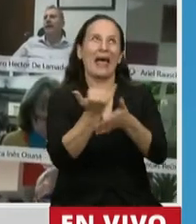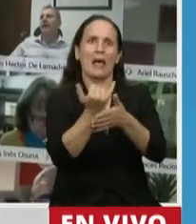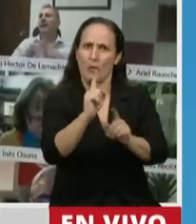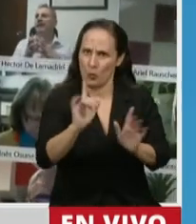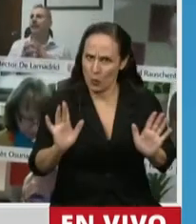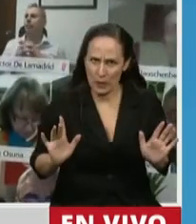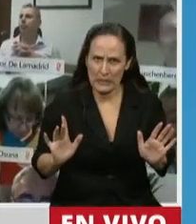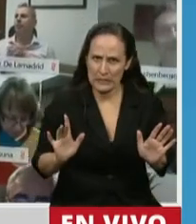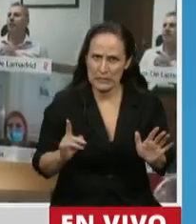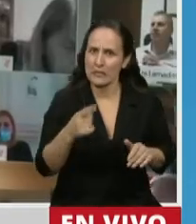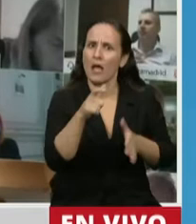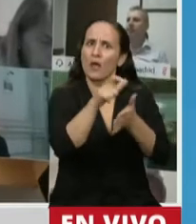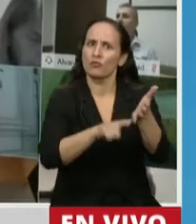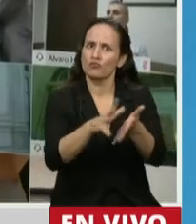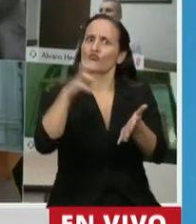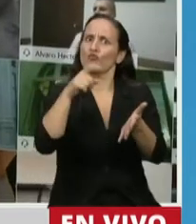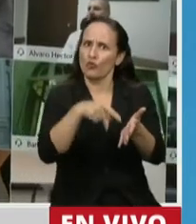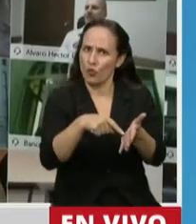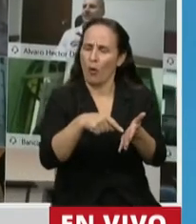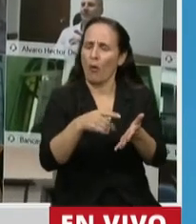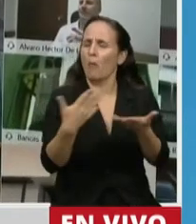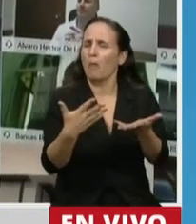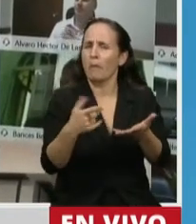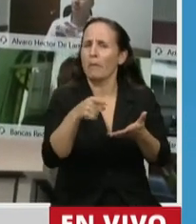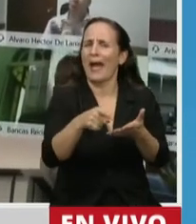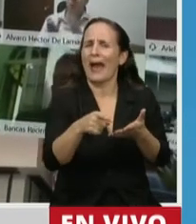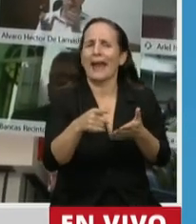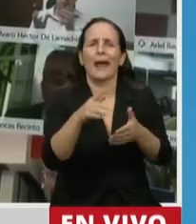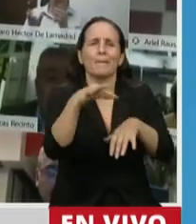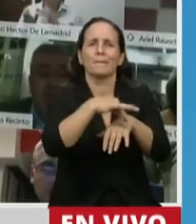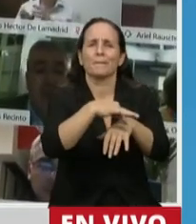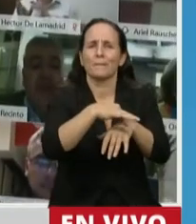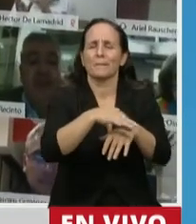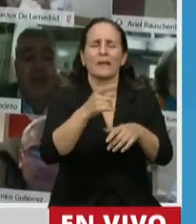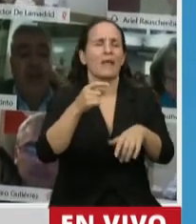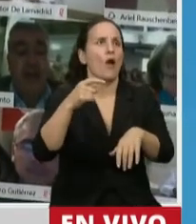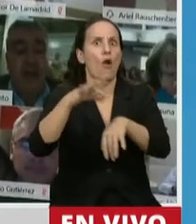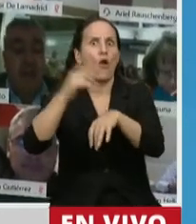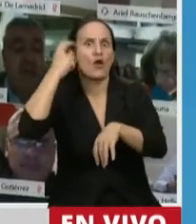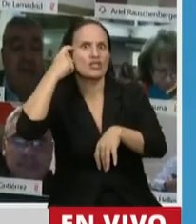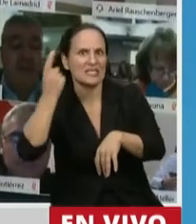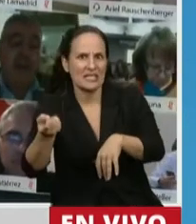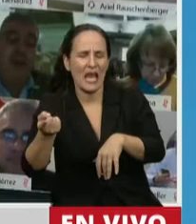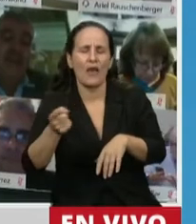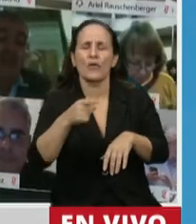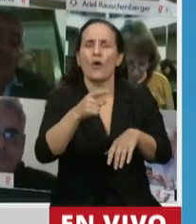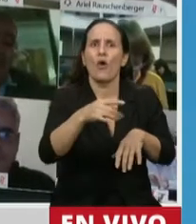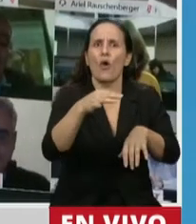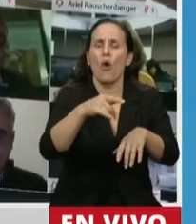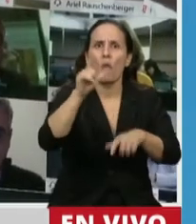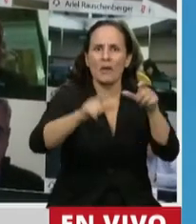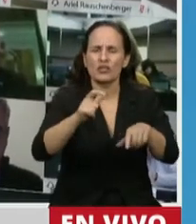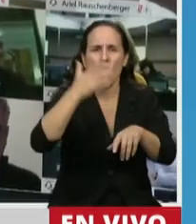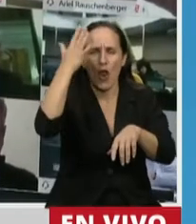tener la posibilidad de la receta virtual, en prestaciones que tienen que ver con la medicina, con la psiquiatría, con las enfermedades crónicas,